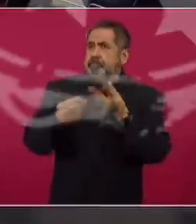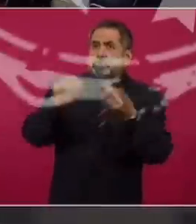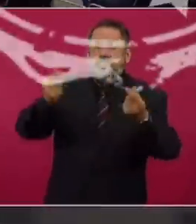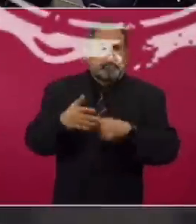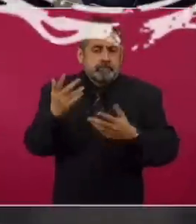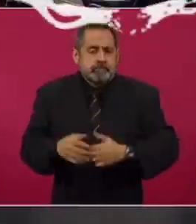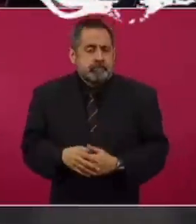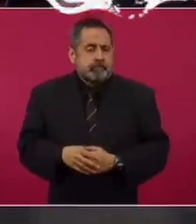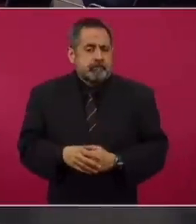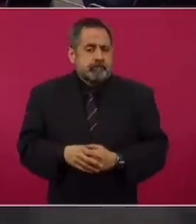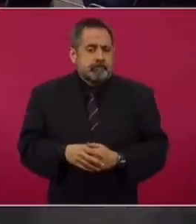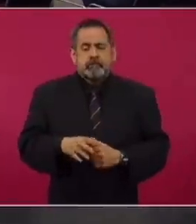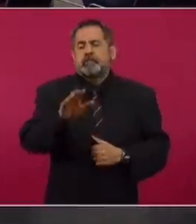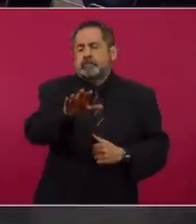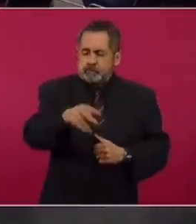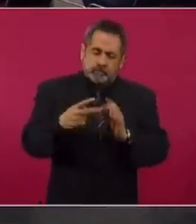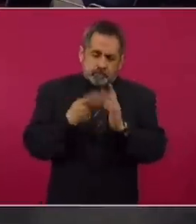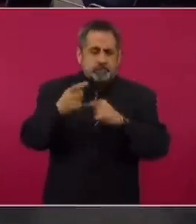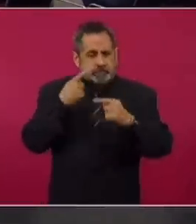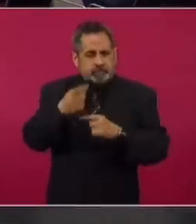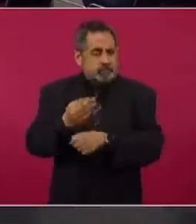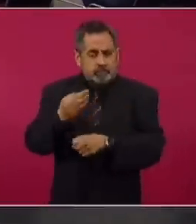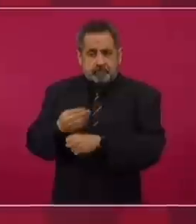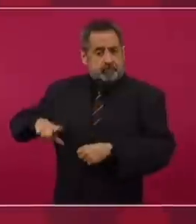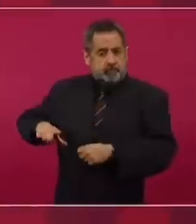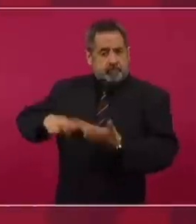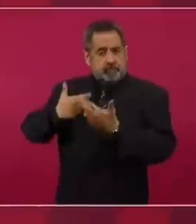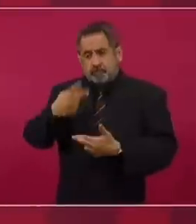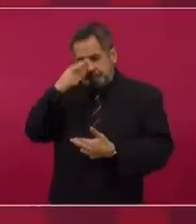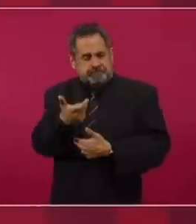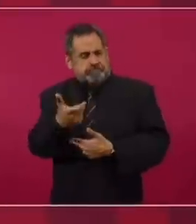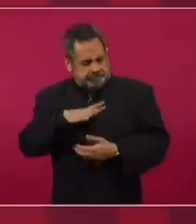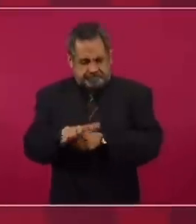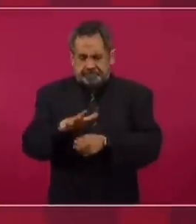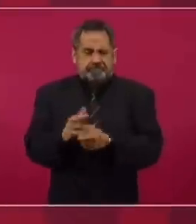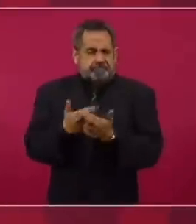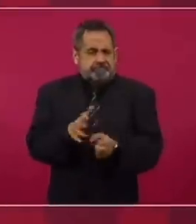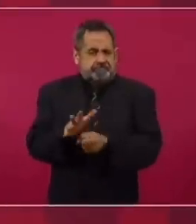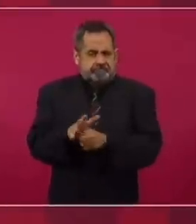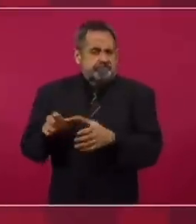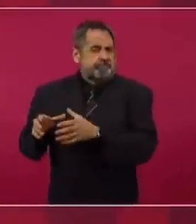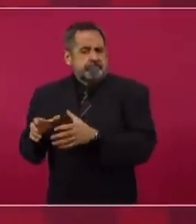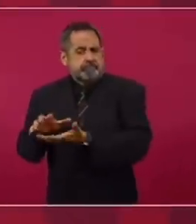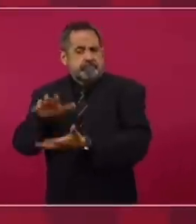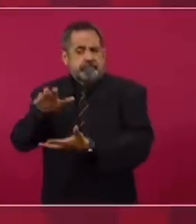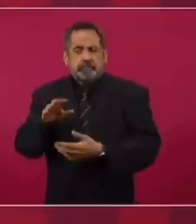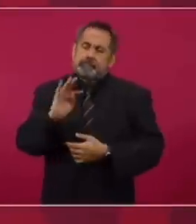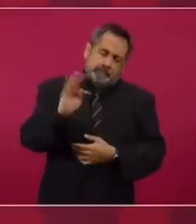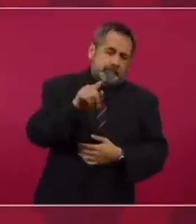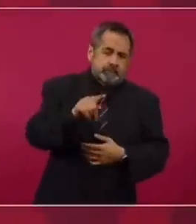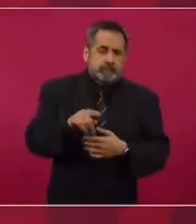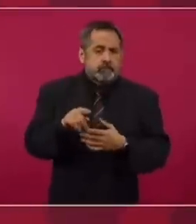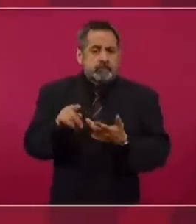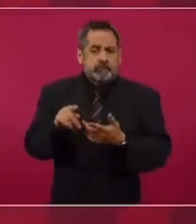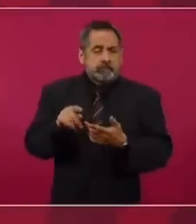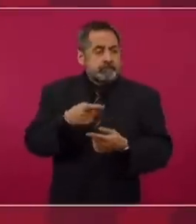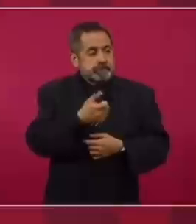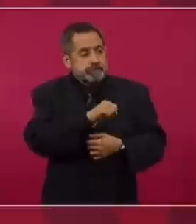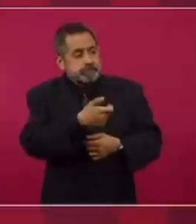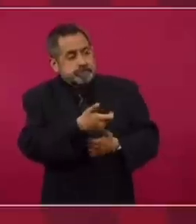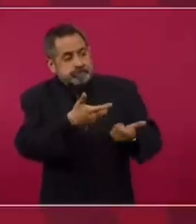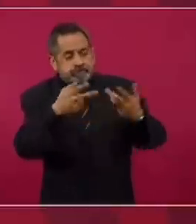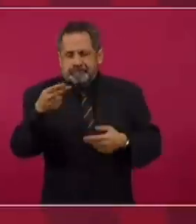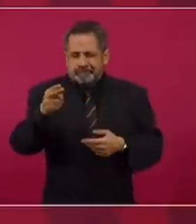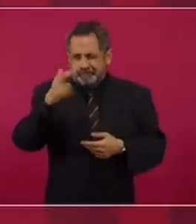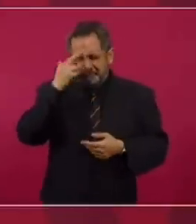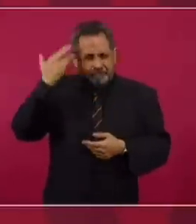Yo reitero que en las finanzas nacionales hay estabilidad, en las finanzas nacionales que si bien hubo un repunte inflacionario hacia fin de año,